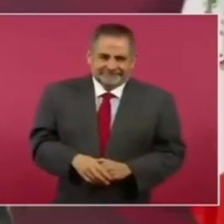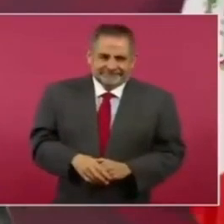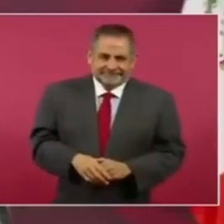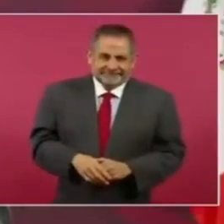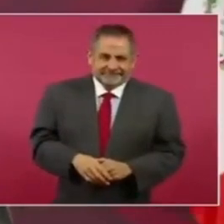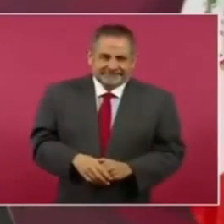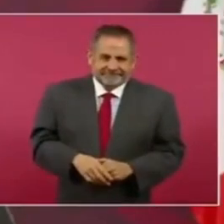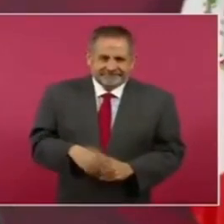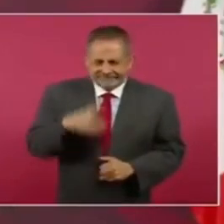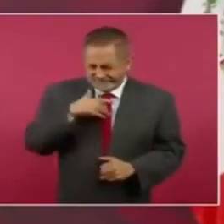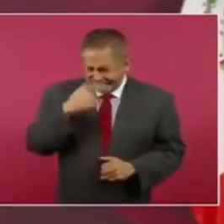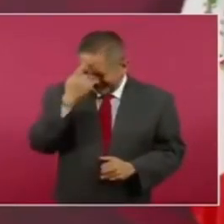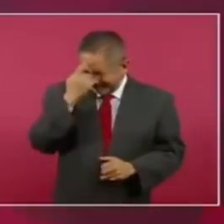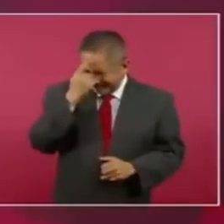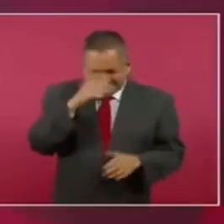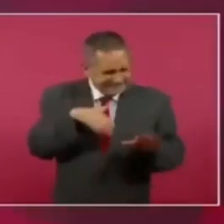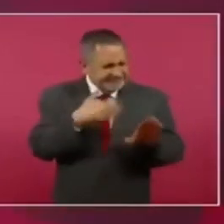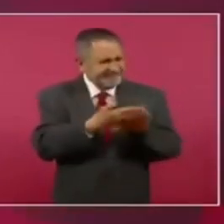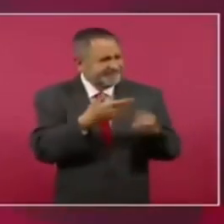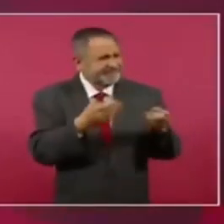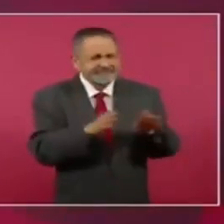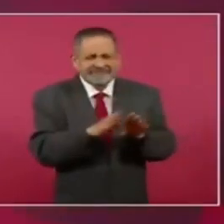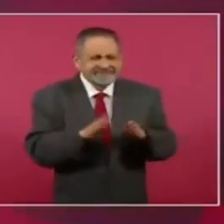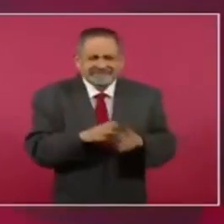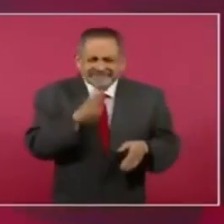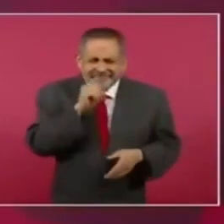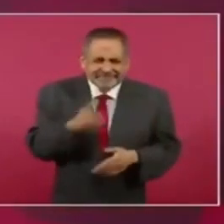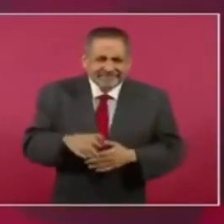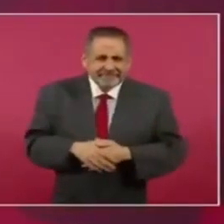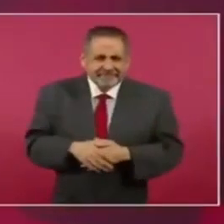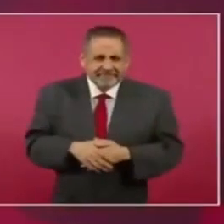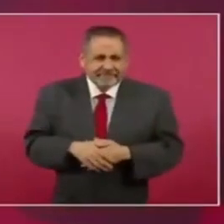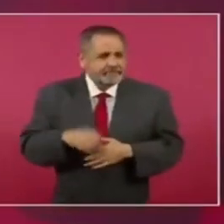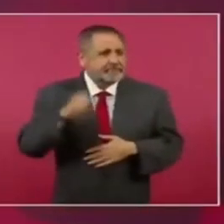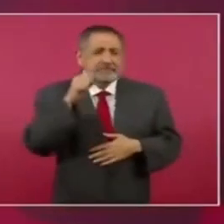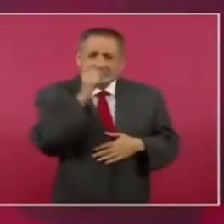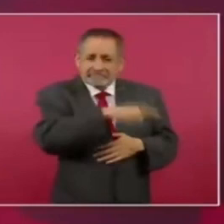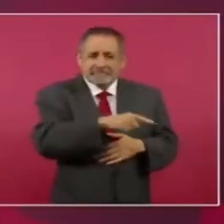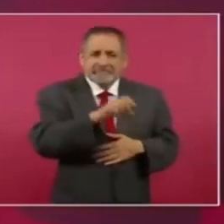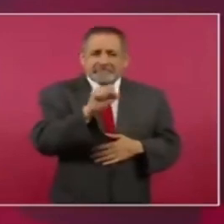¿Cómo se les va a perjudicar? Si hasta a los ministros,